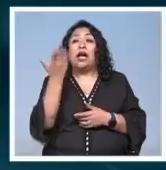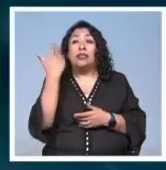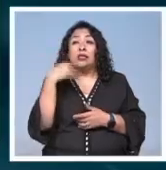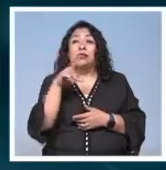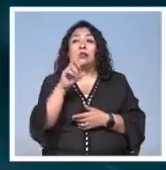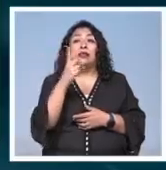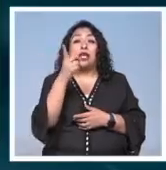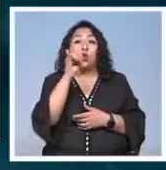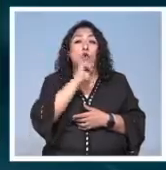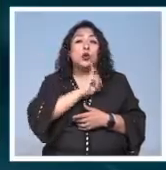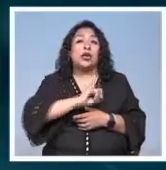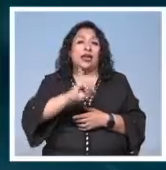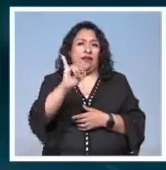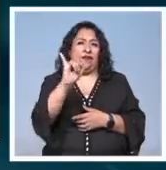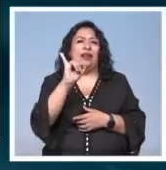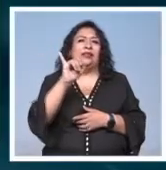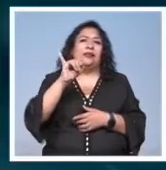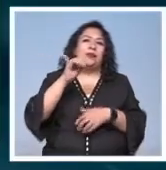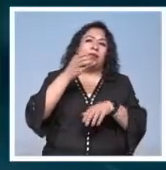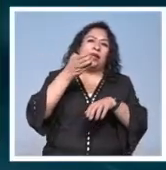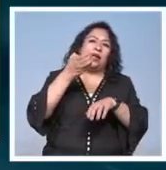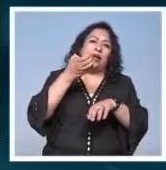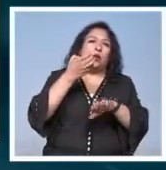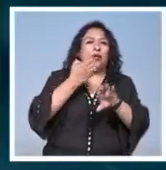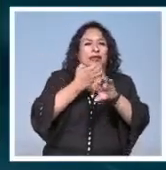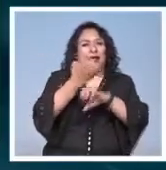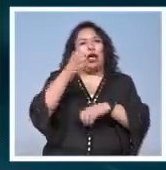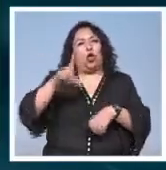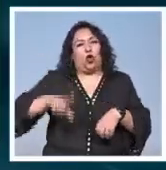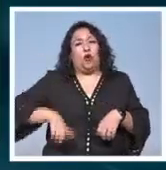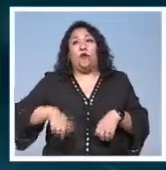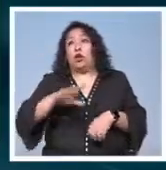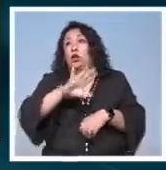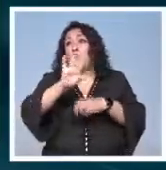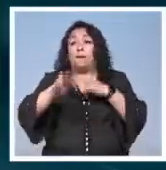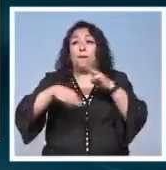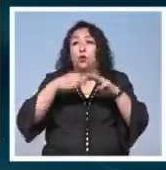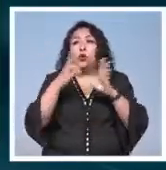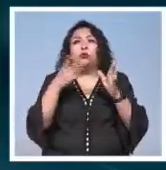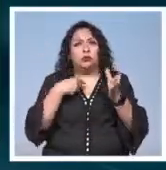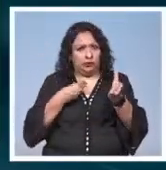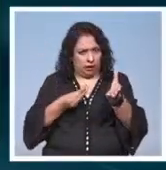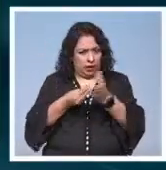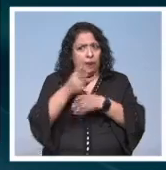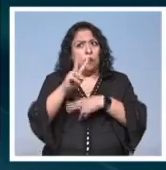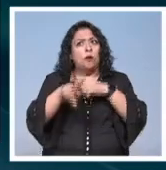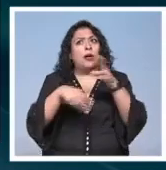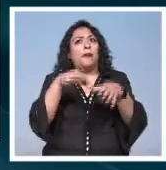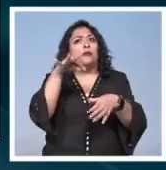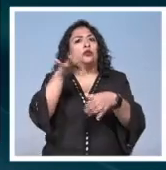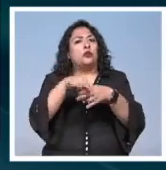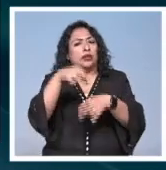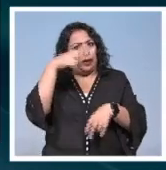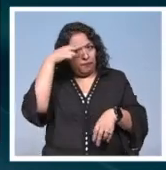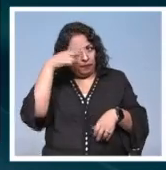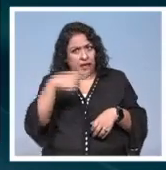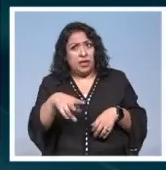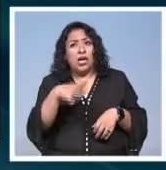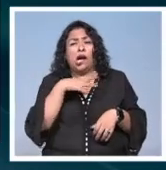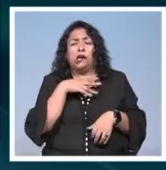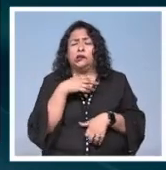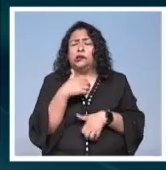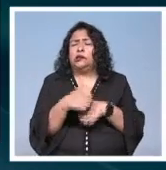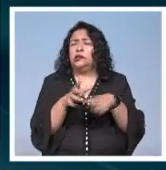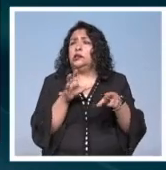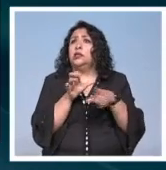31 jefas de estado y de gobierno en todo el mundo así que salgamos a votar México tiene el reto